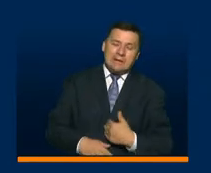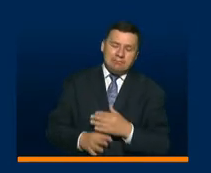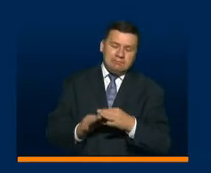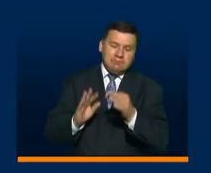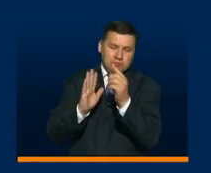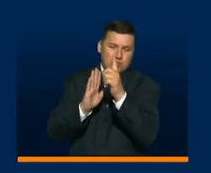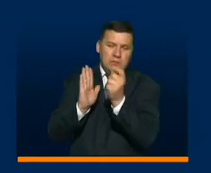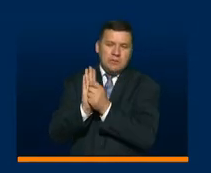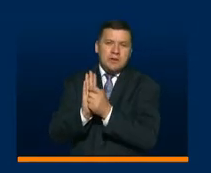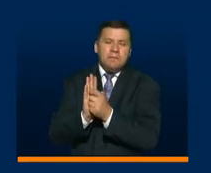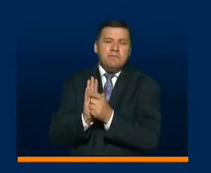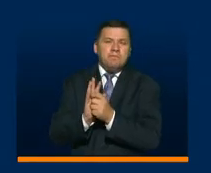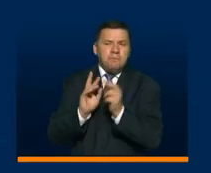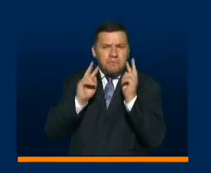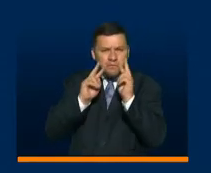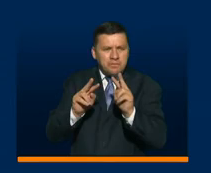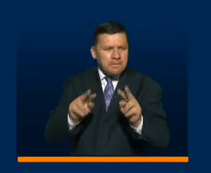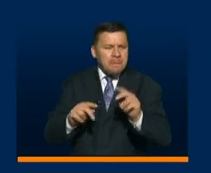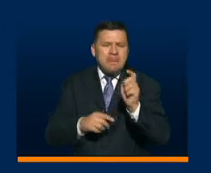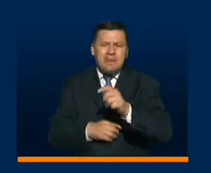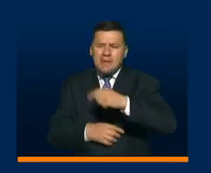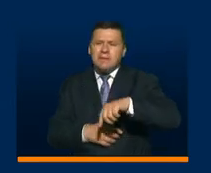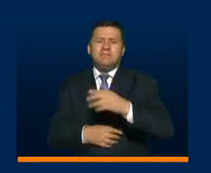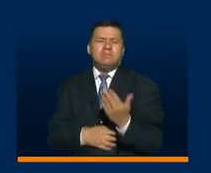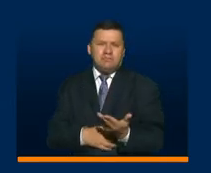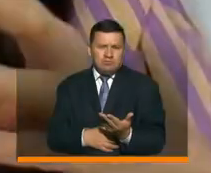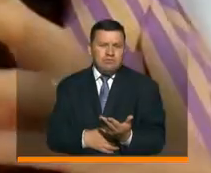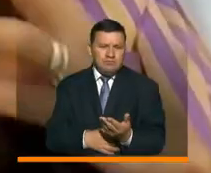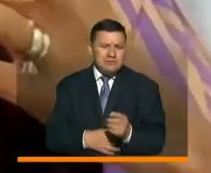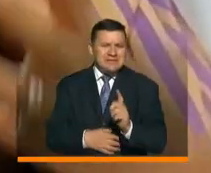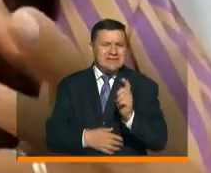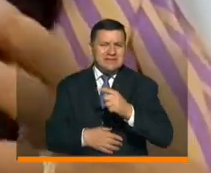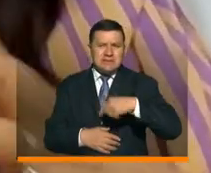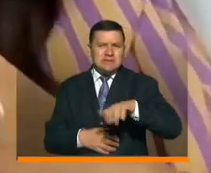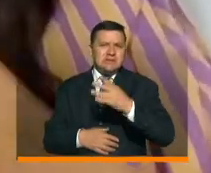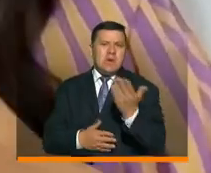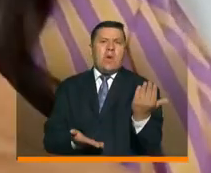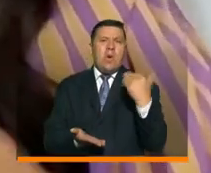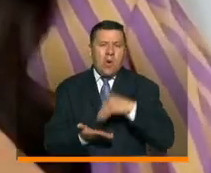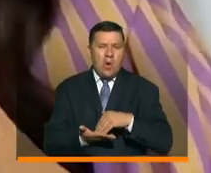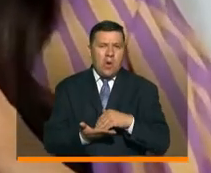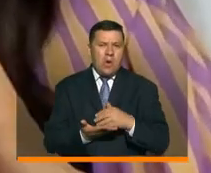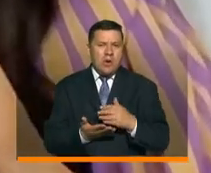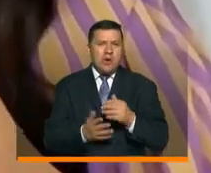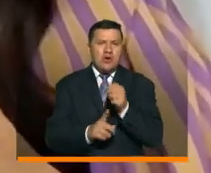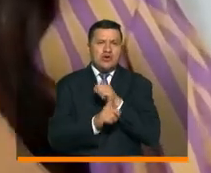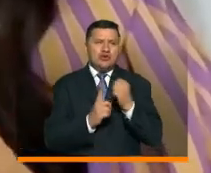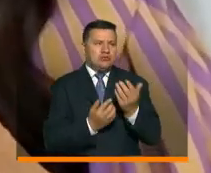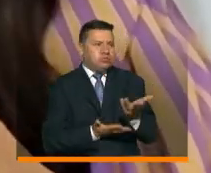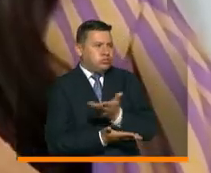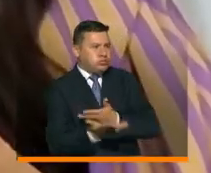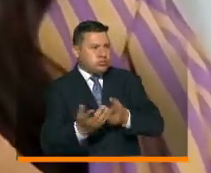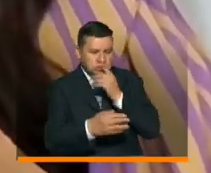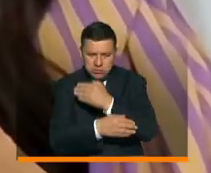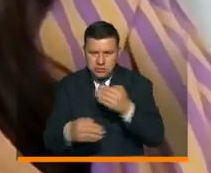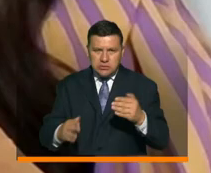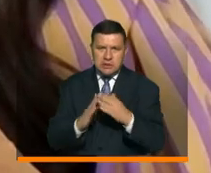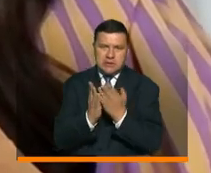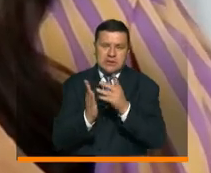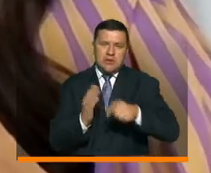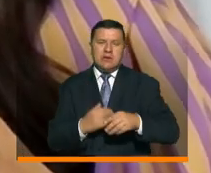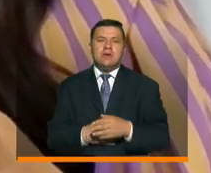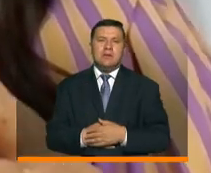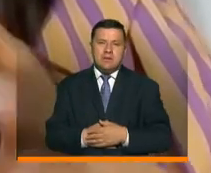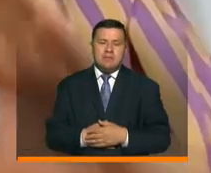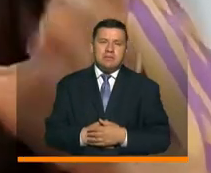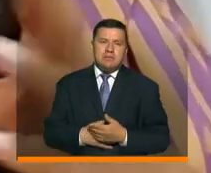es que mirábamos la necesidad de que era necesario retomar esa interacción social de nuestros niños en las escuelas.